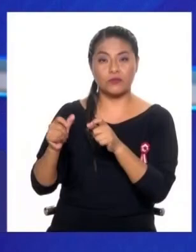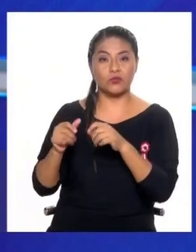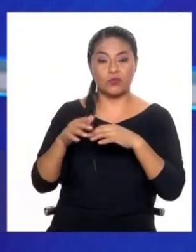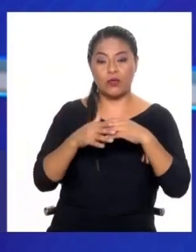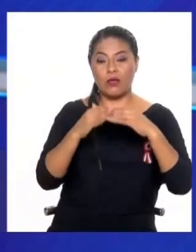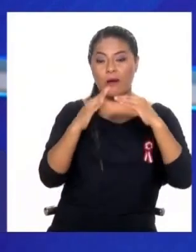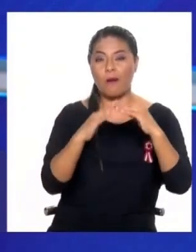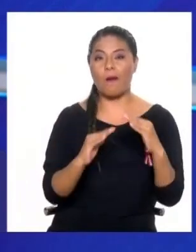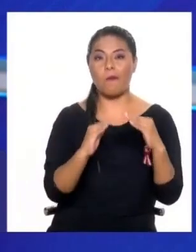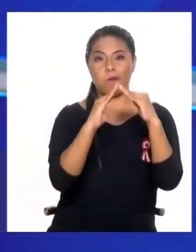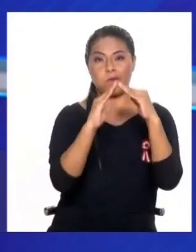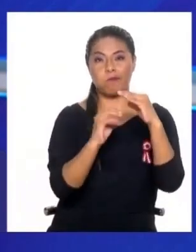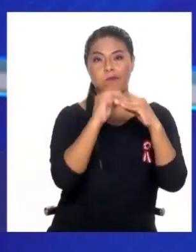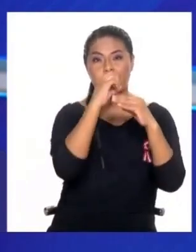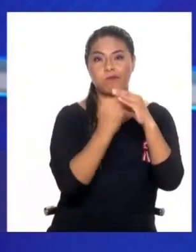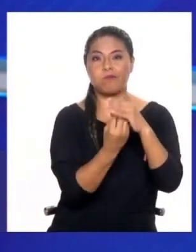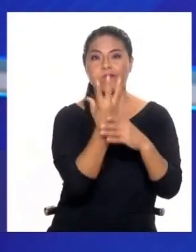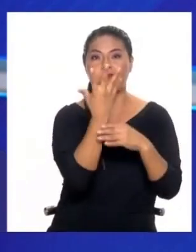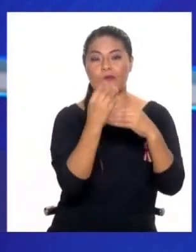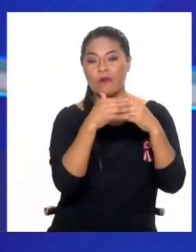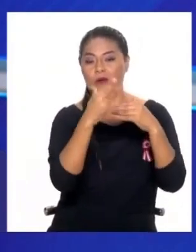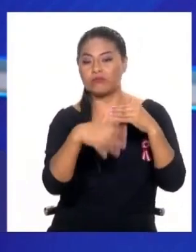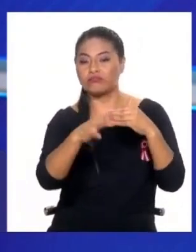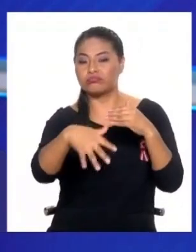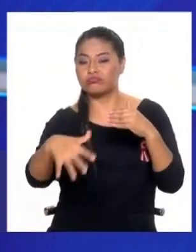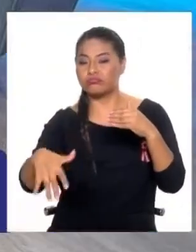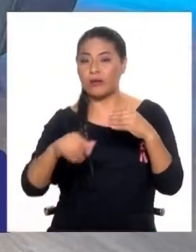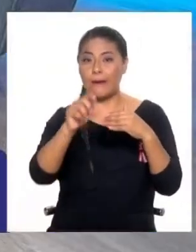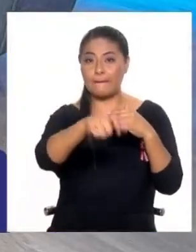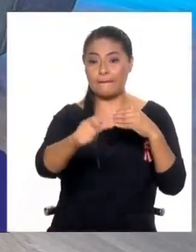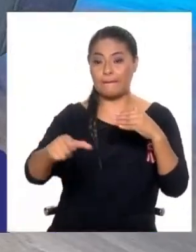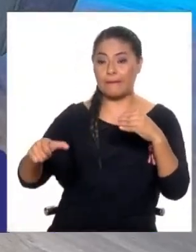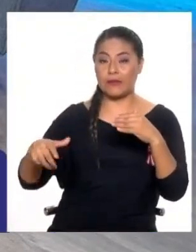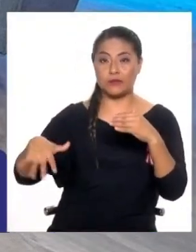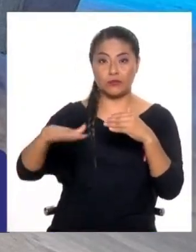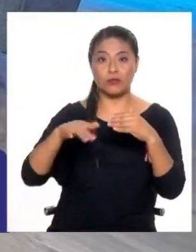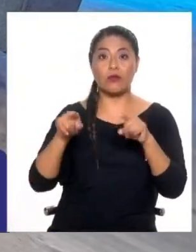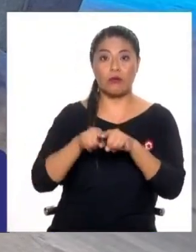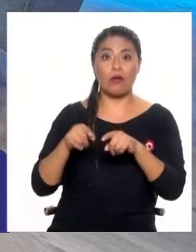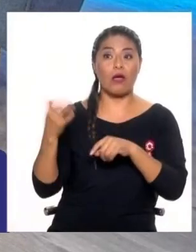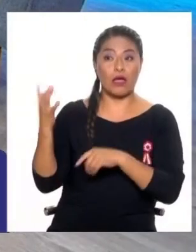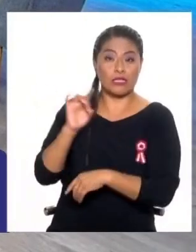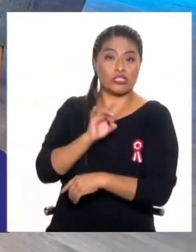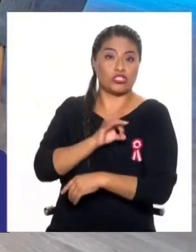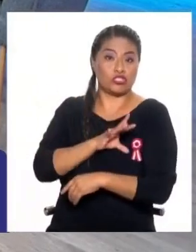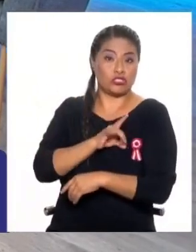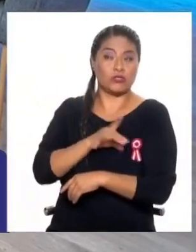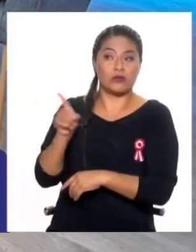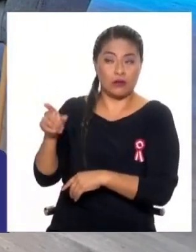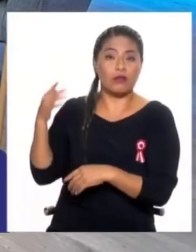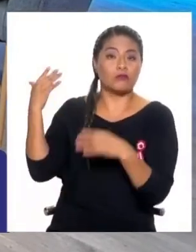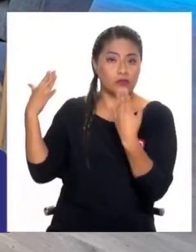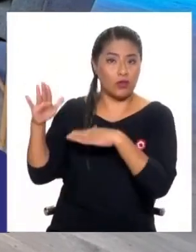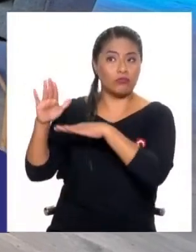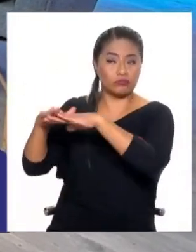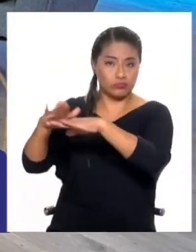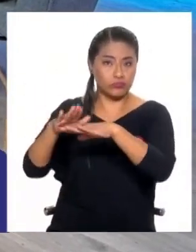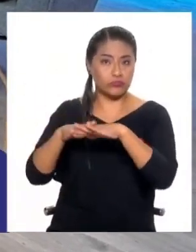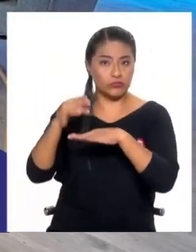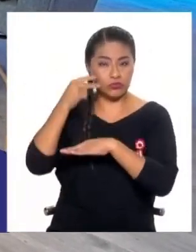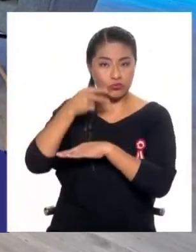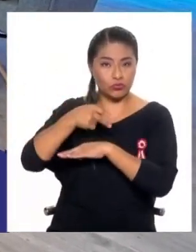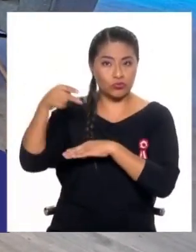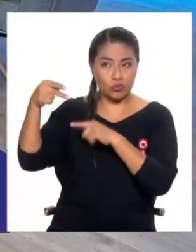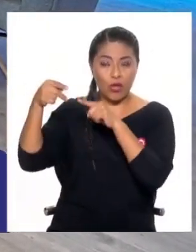sino estas erupciones volcánicas pueden afectar inclusive a países. Ya en Chile están haciendo advertencias, en la zona norte de Chile